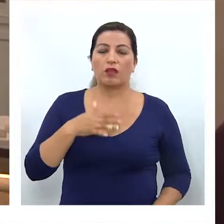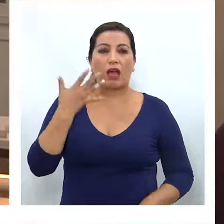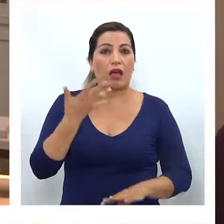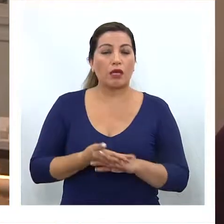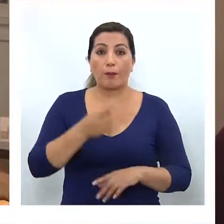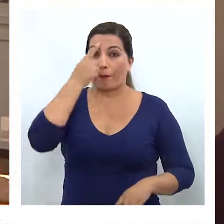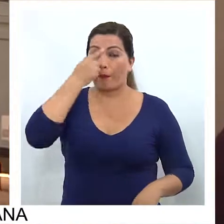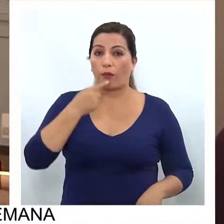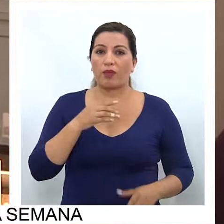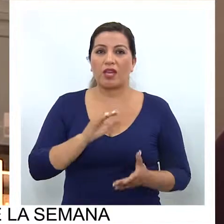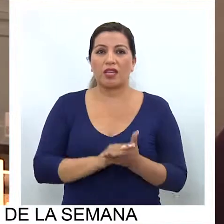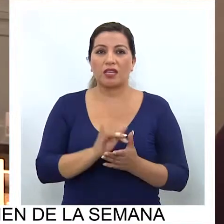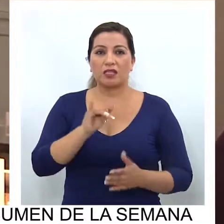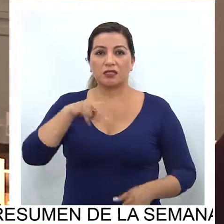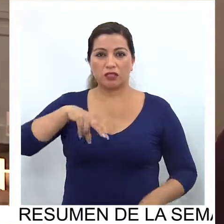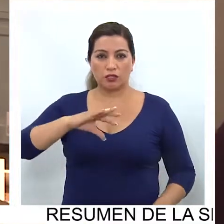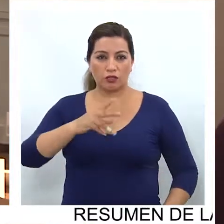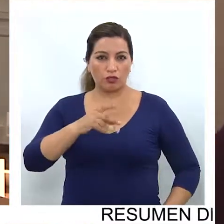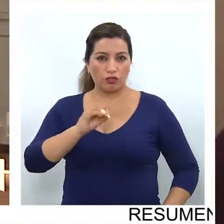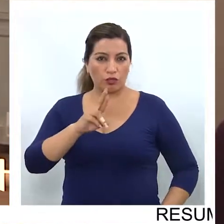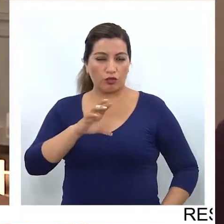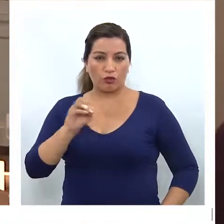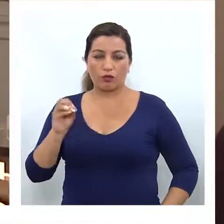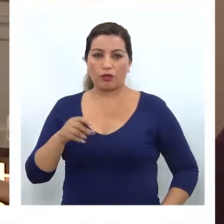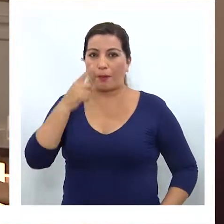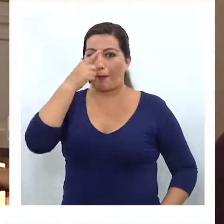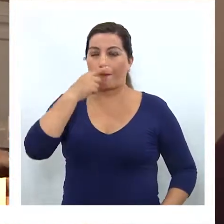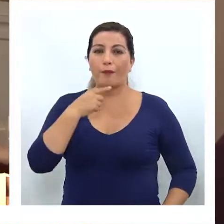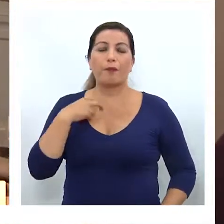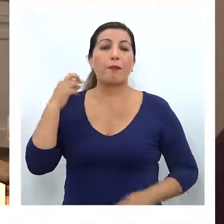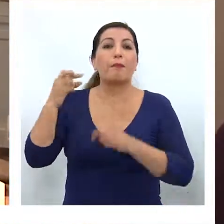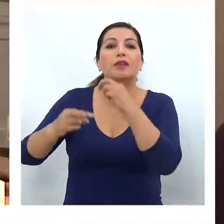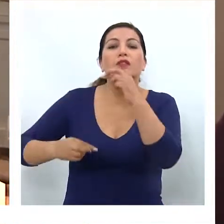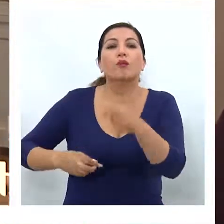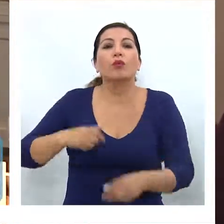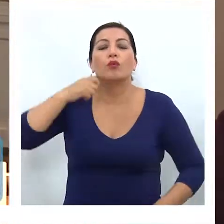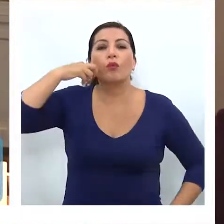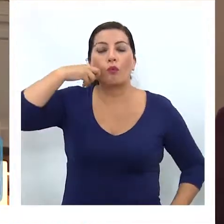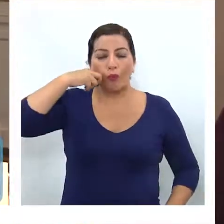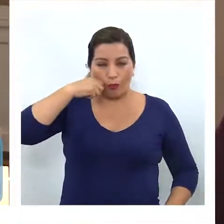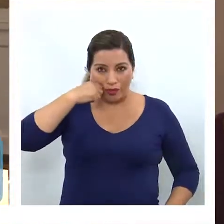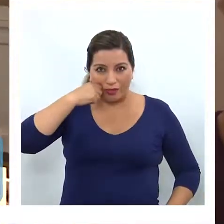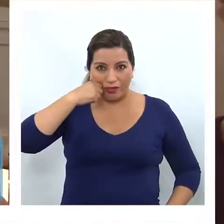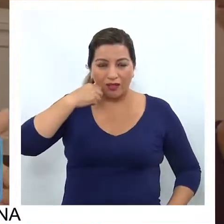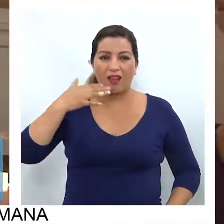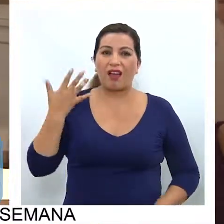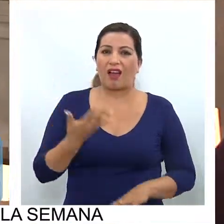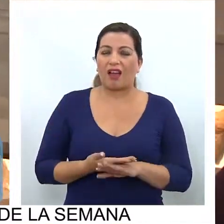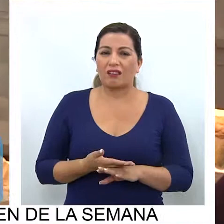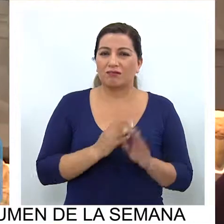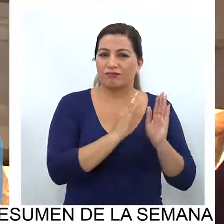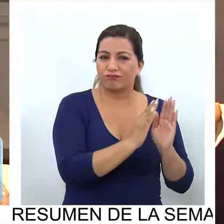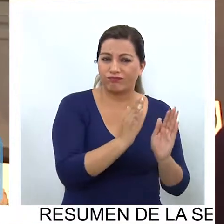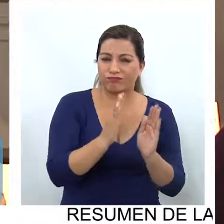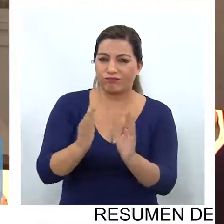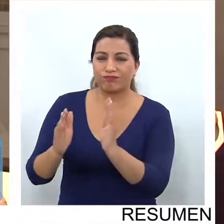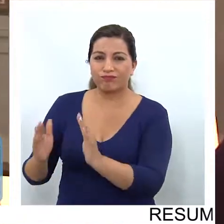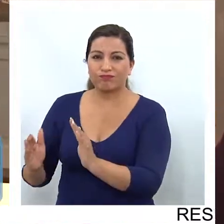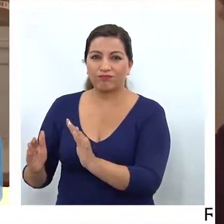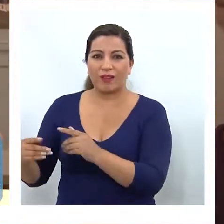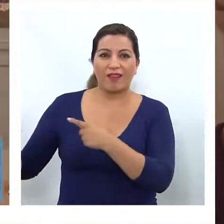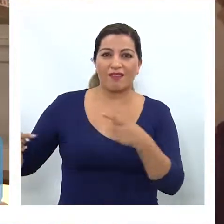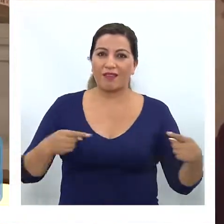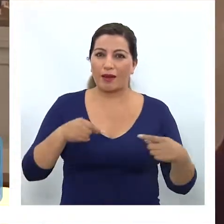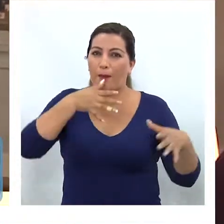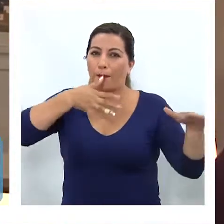hablando de un museo que tiene momias chinchorro, que están postulando a patrimonio de la humanidad. Están las colecciones de la Guerra del Pacífico,